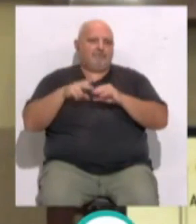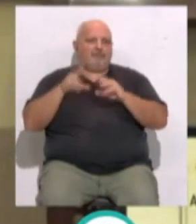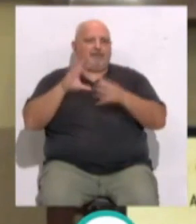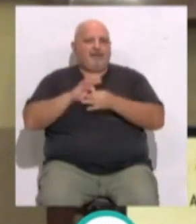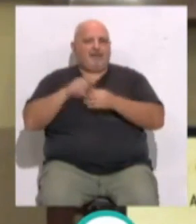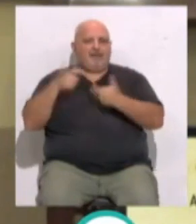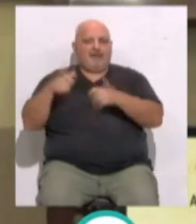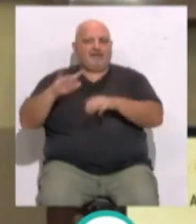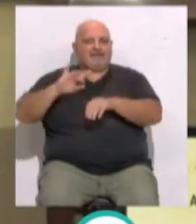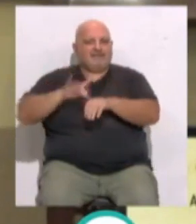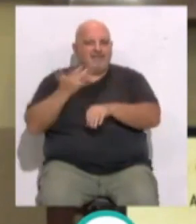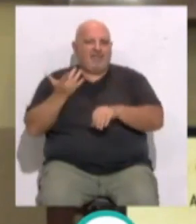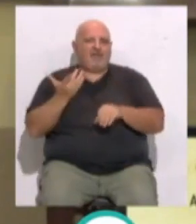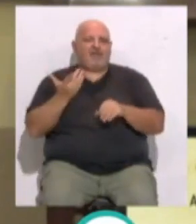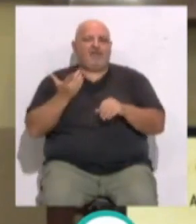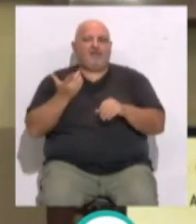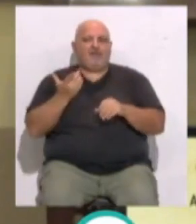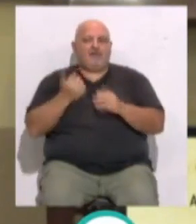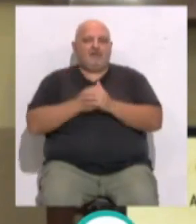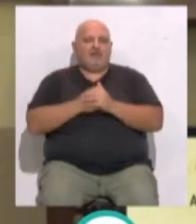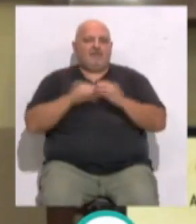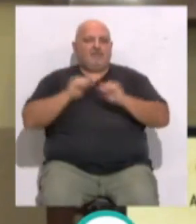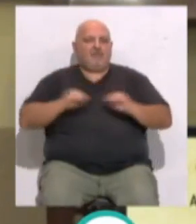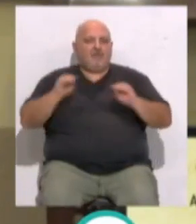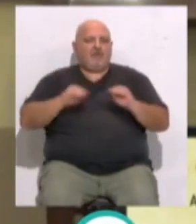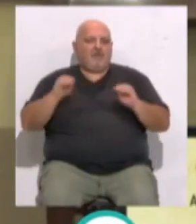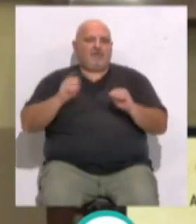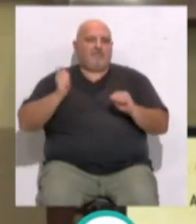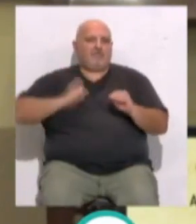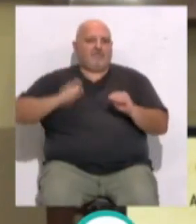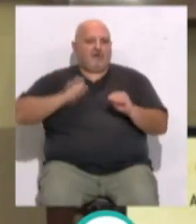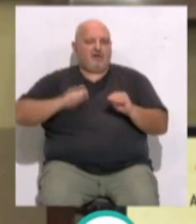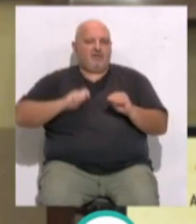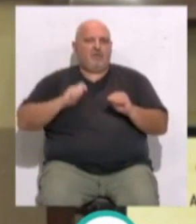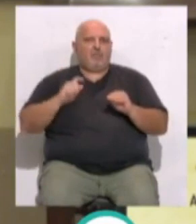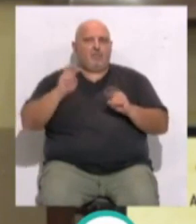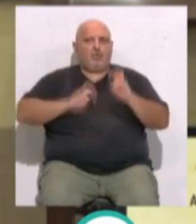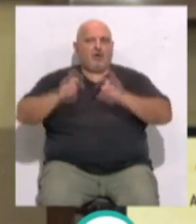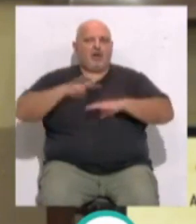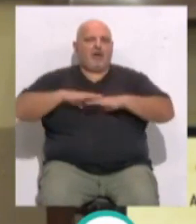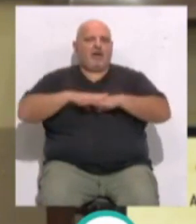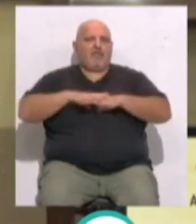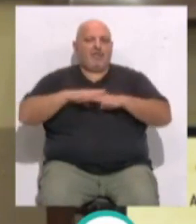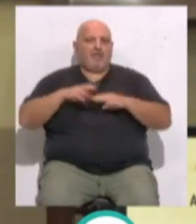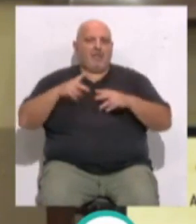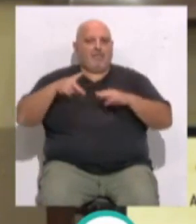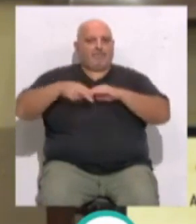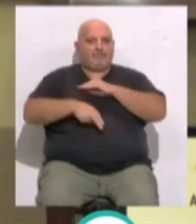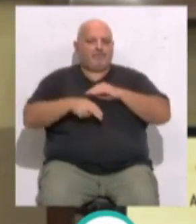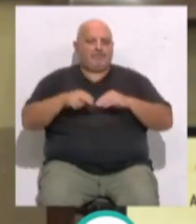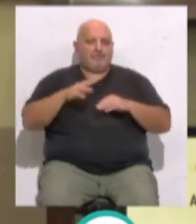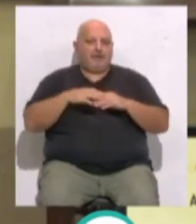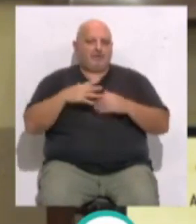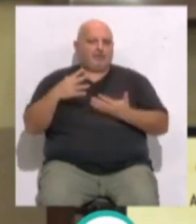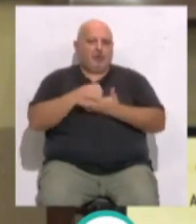desde la sensibilización, formando también a los profesionales, estableciendo una red preventiva de apoyo donde están